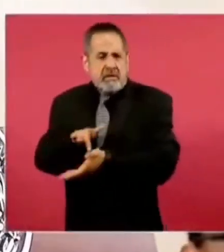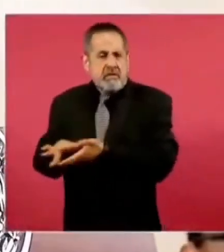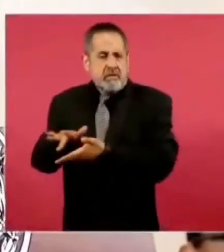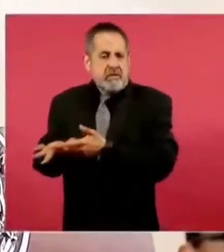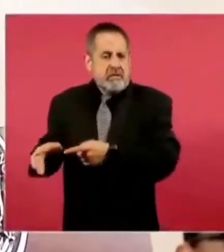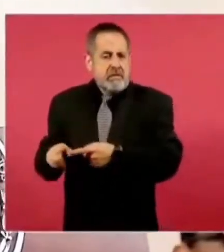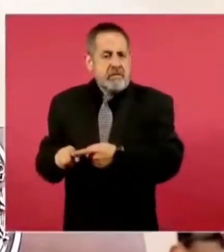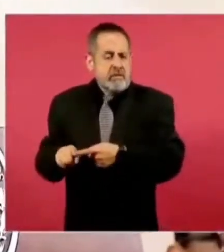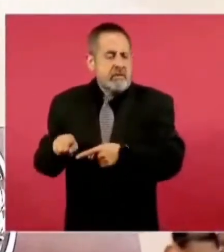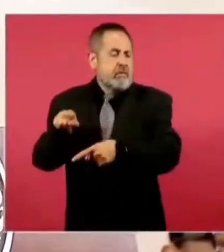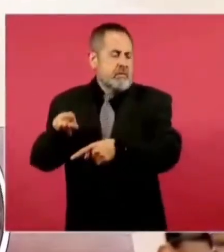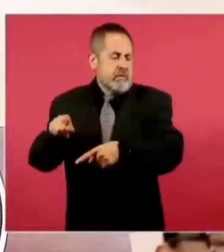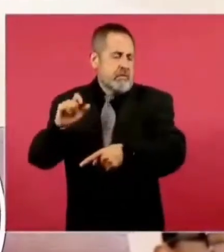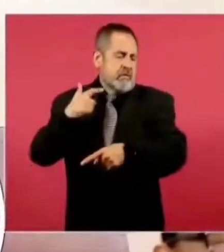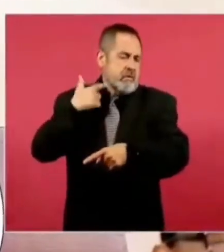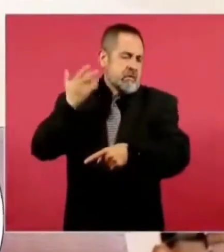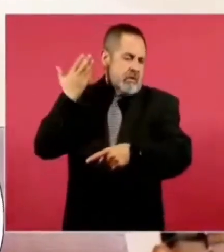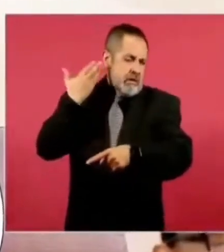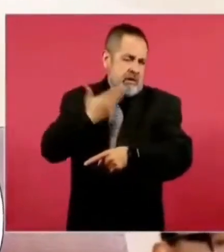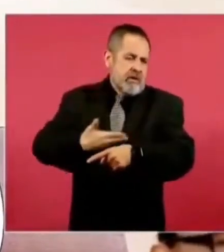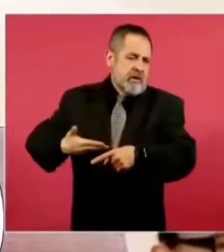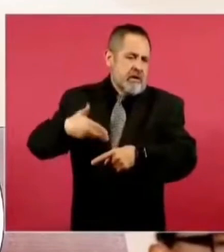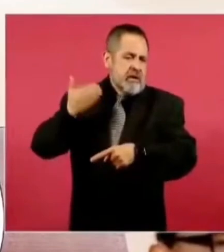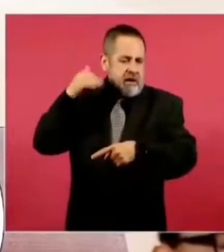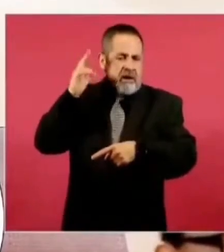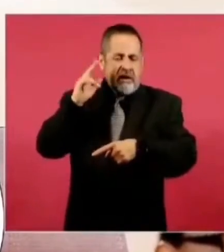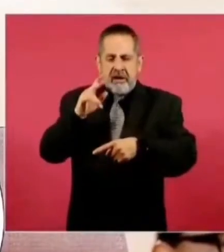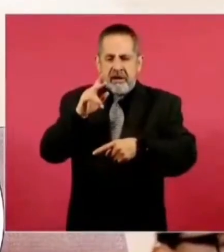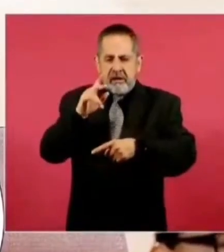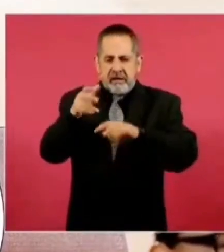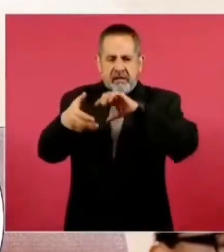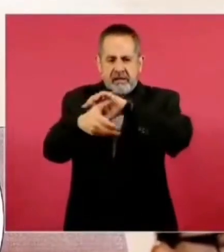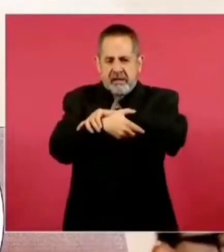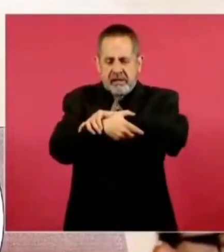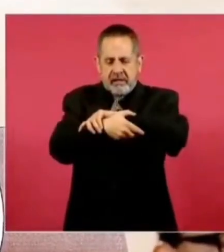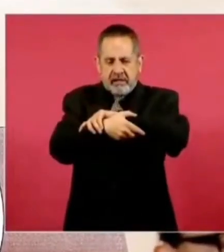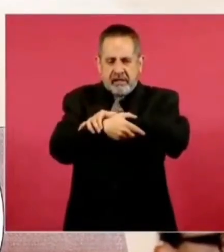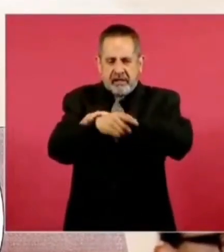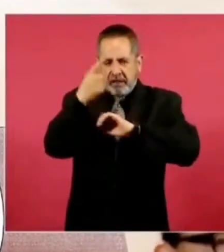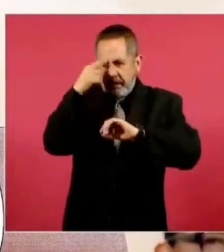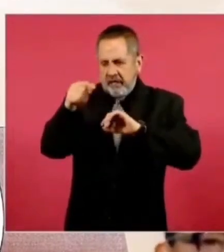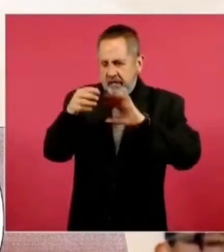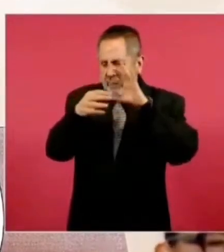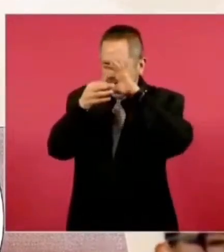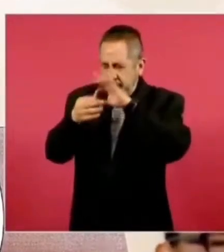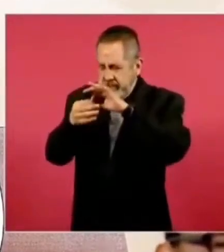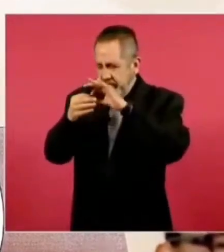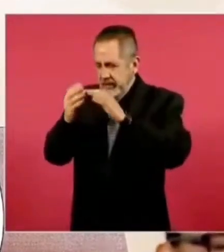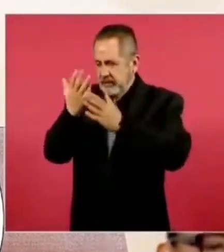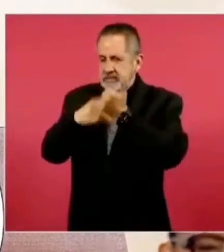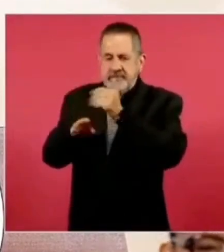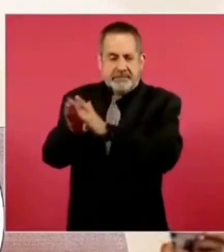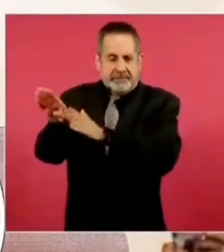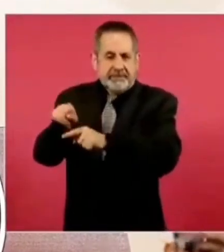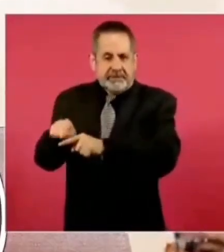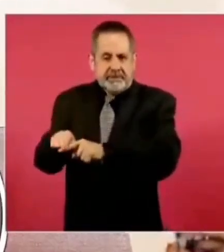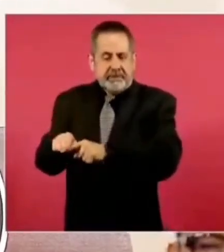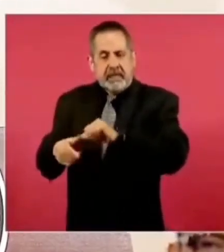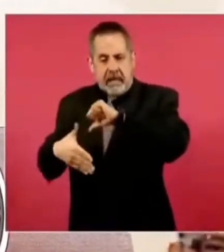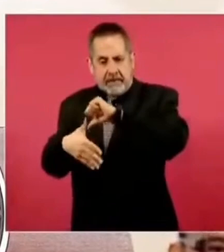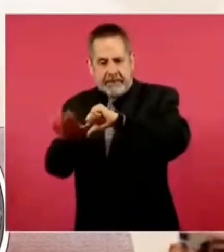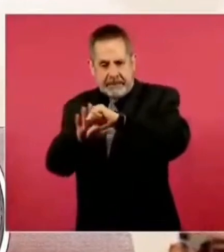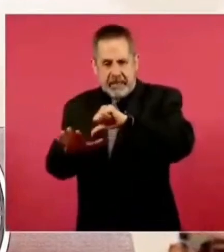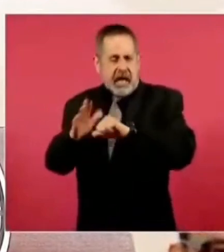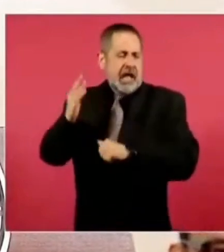con el plan de la Alianza para el Progreso en los países de América